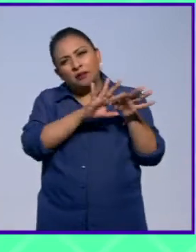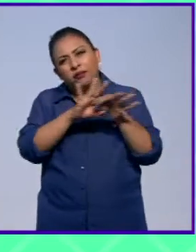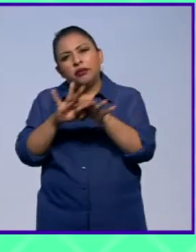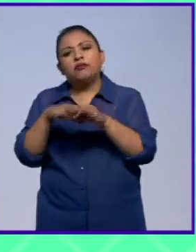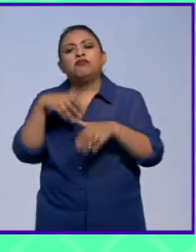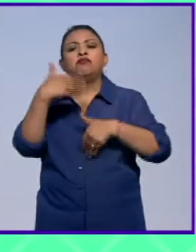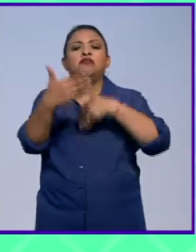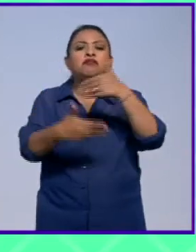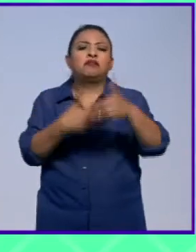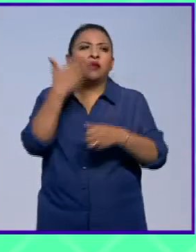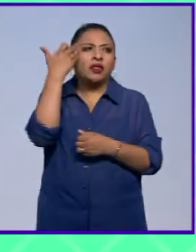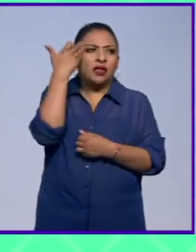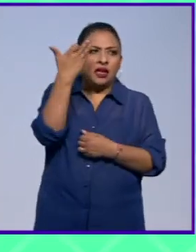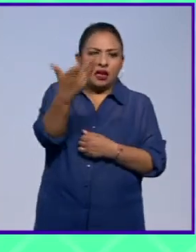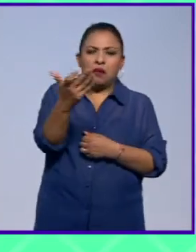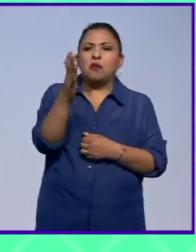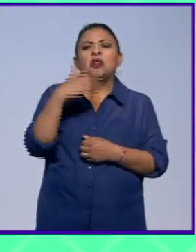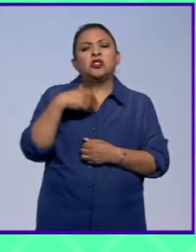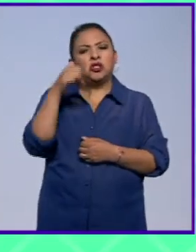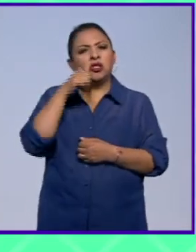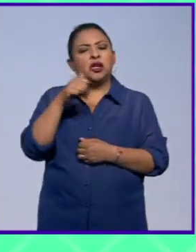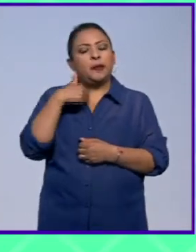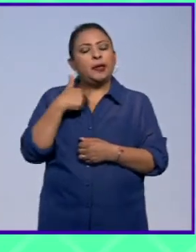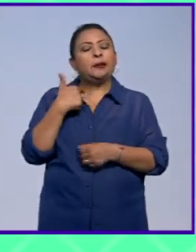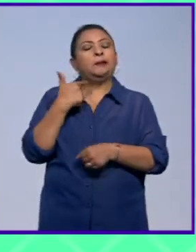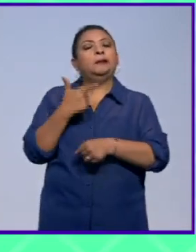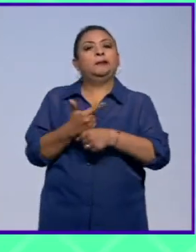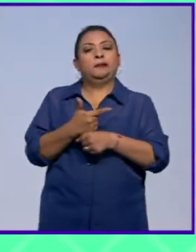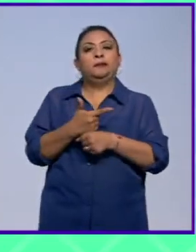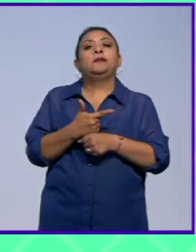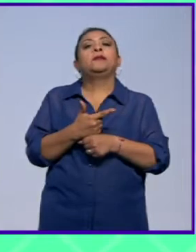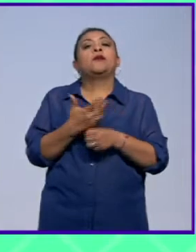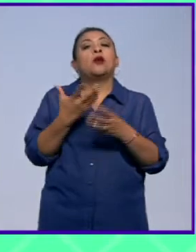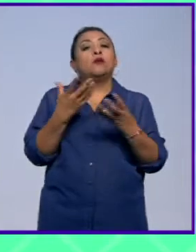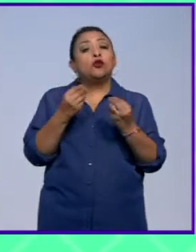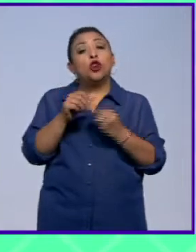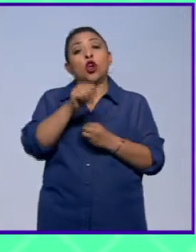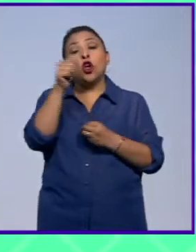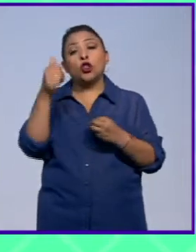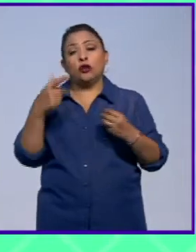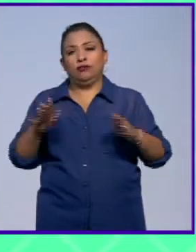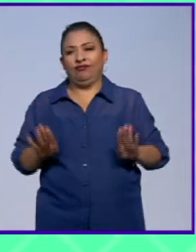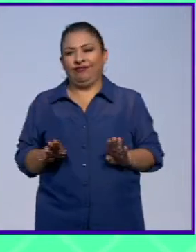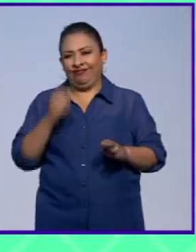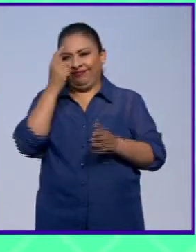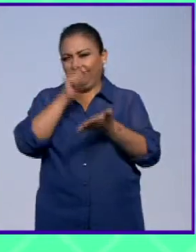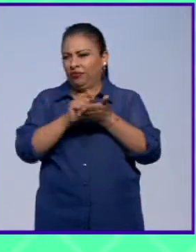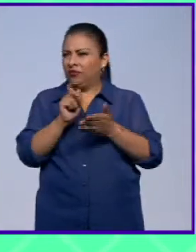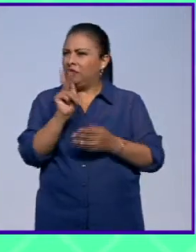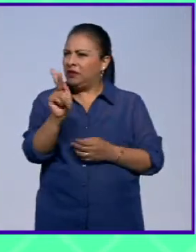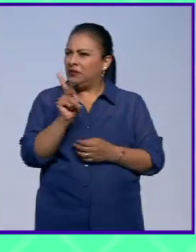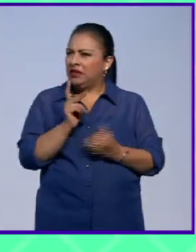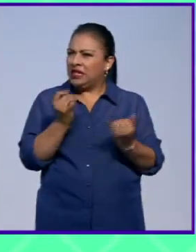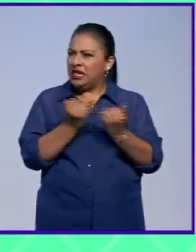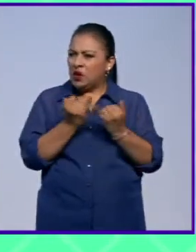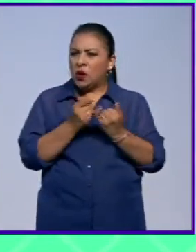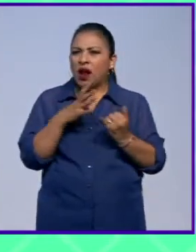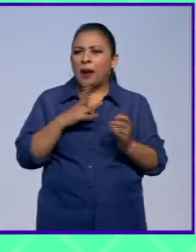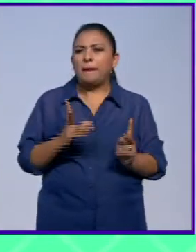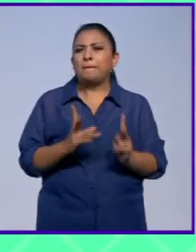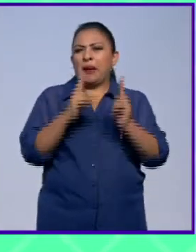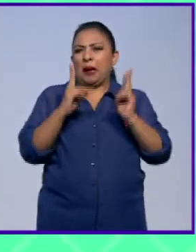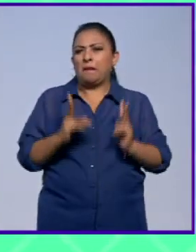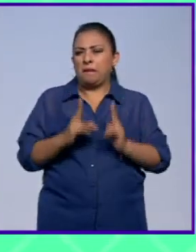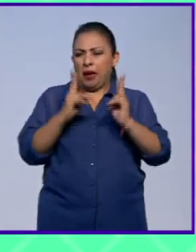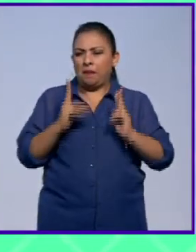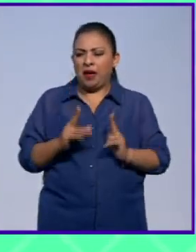con el tiempo y bueno, siempre me he dado cuenta de que hay muchos otros escritores que trabajan como yo trabajo a través del fragmento.